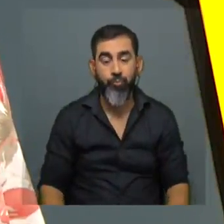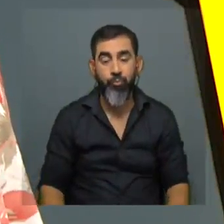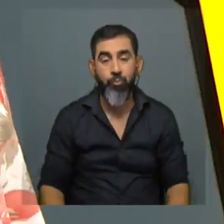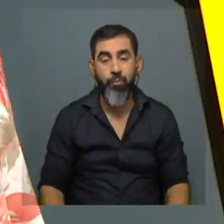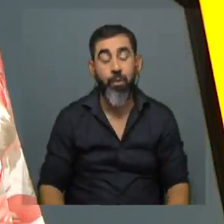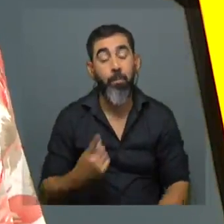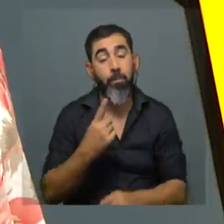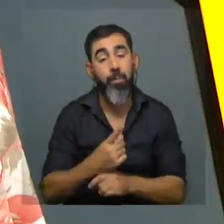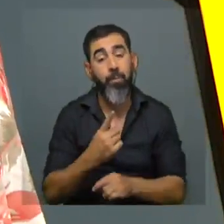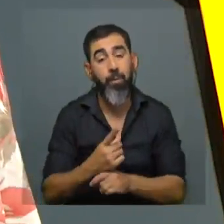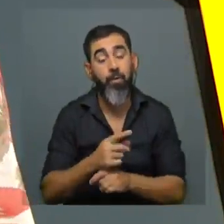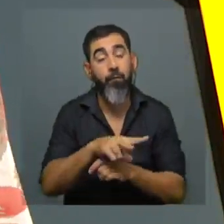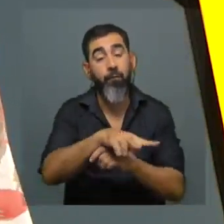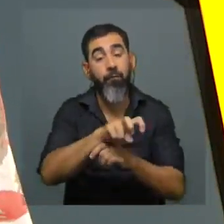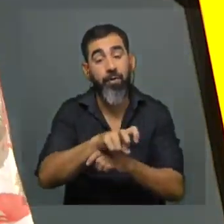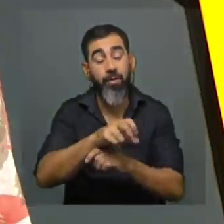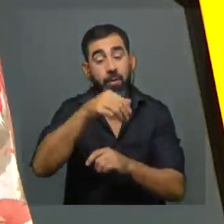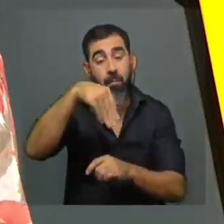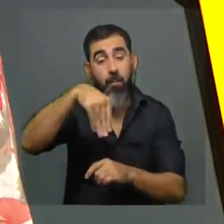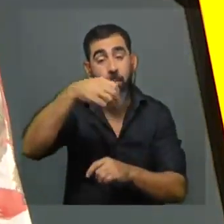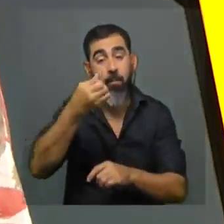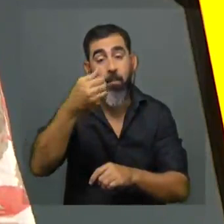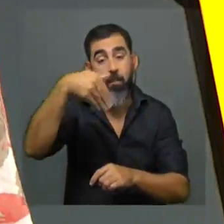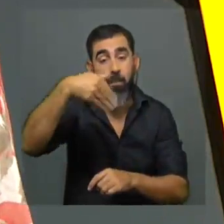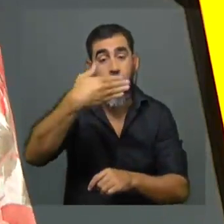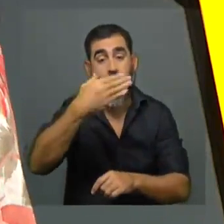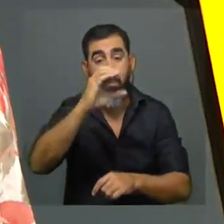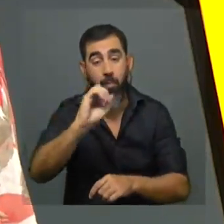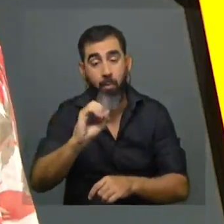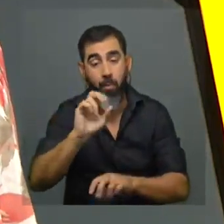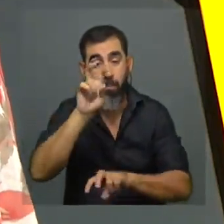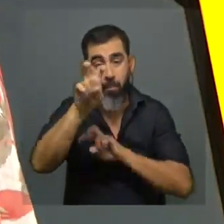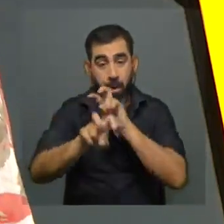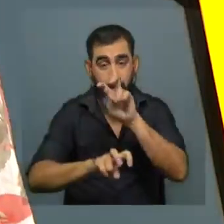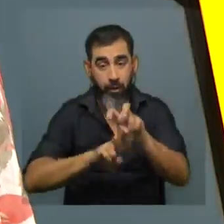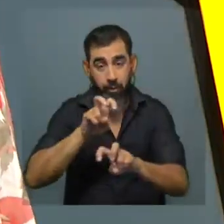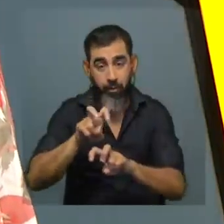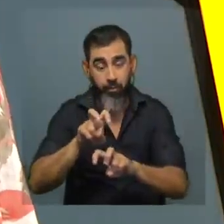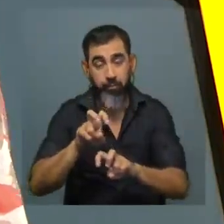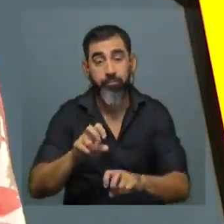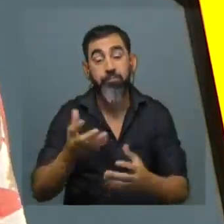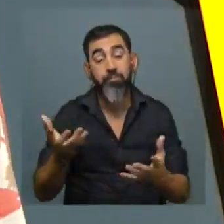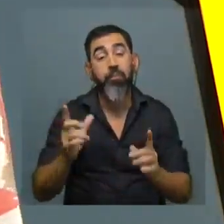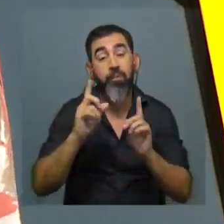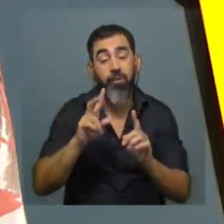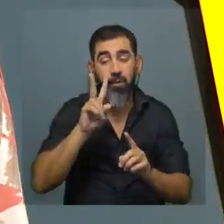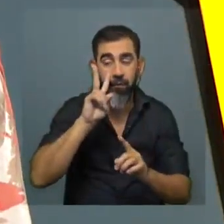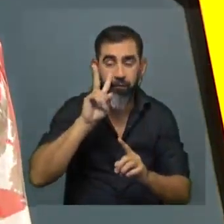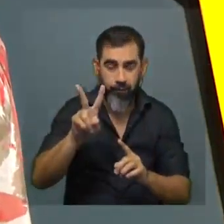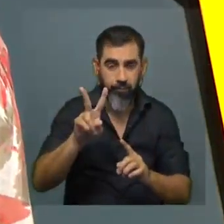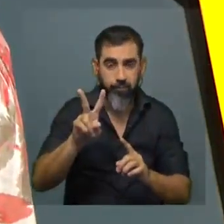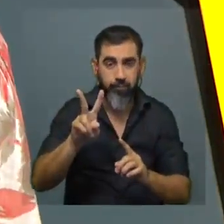Blanco empezamos a hablar de física en el mambo esa es la propuesta física en el parque Rodó en este caso en principio en el mambo y ahí vimos más allá